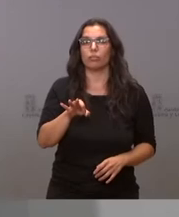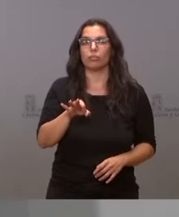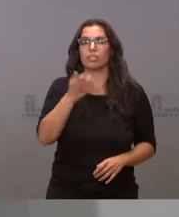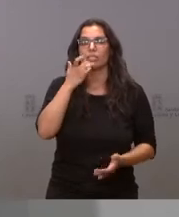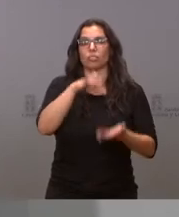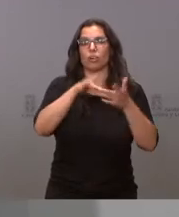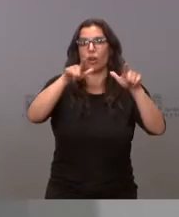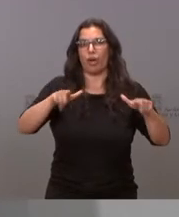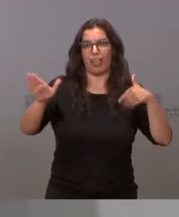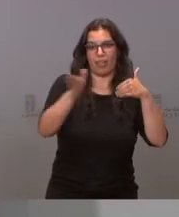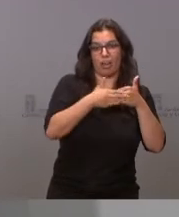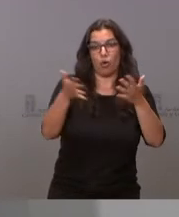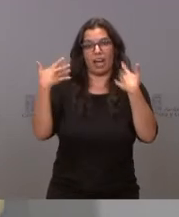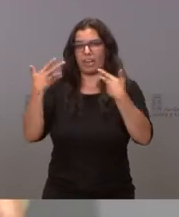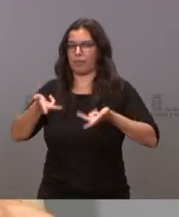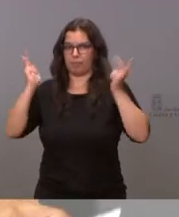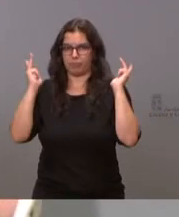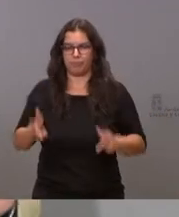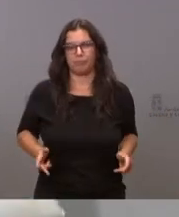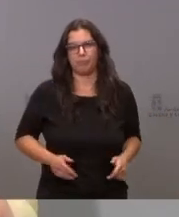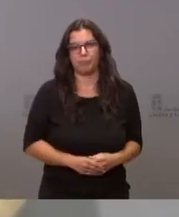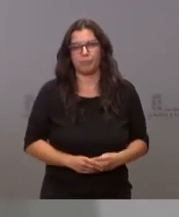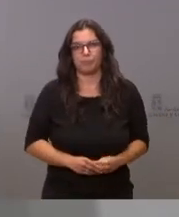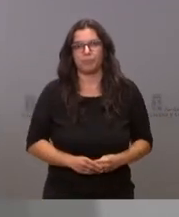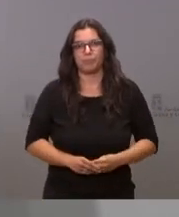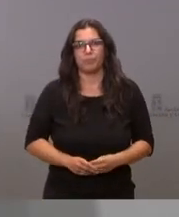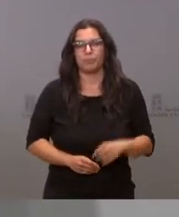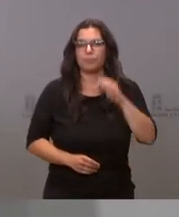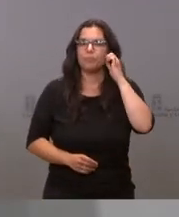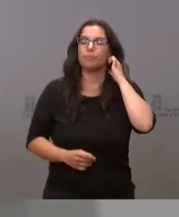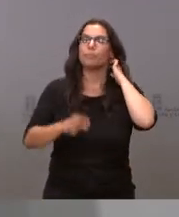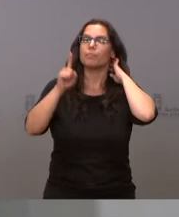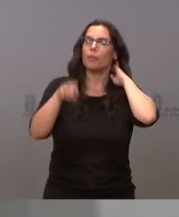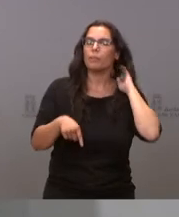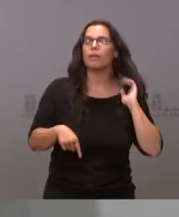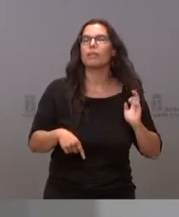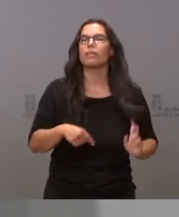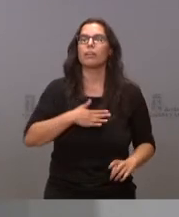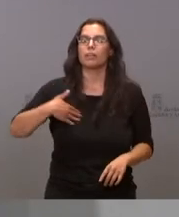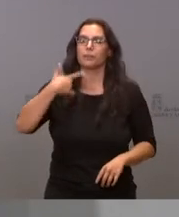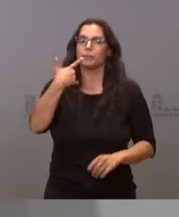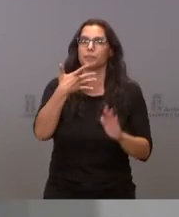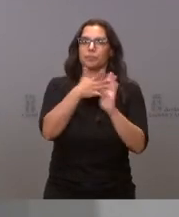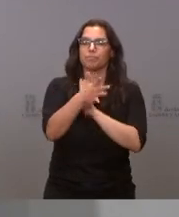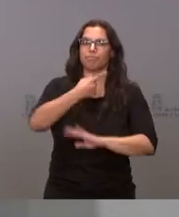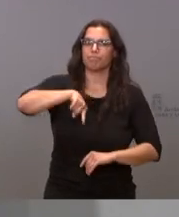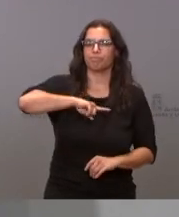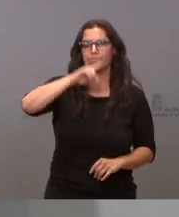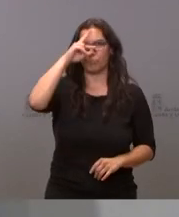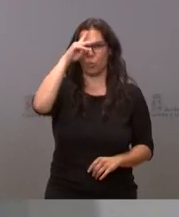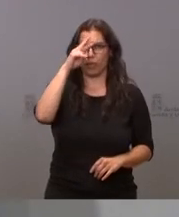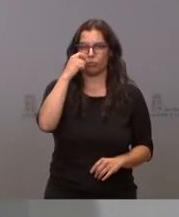locales cerrados. También queremos señalar nuestra preocupación